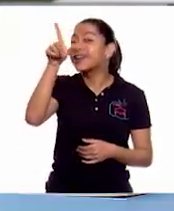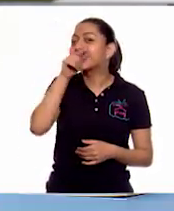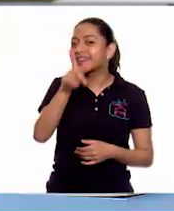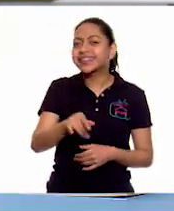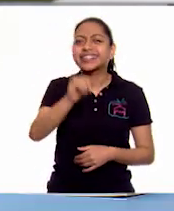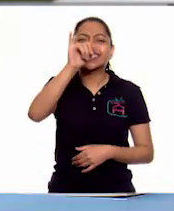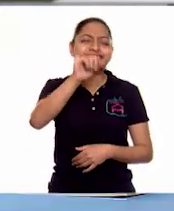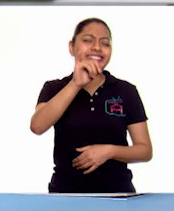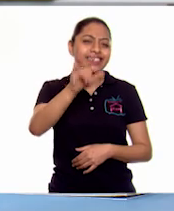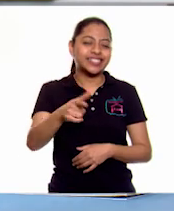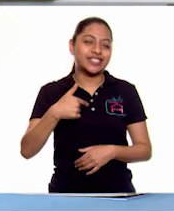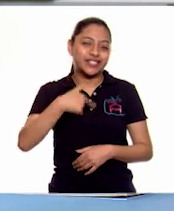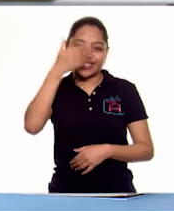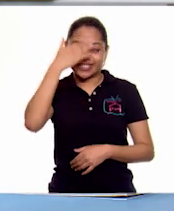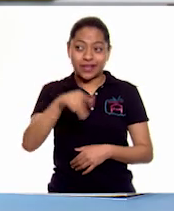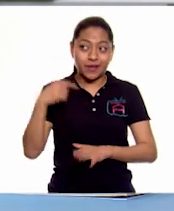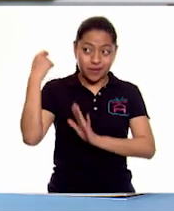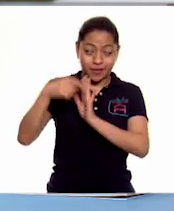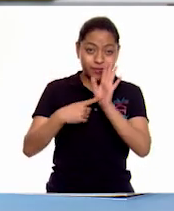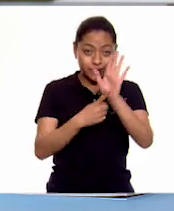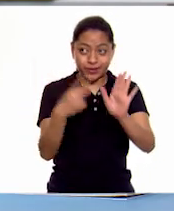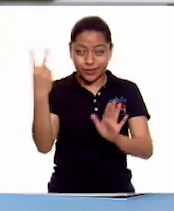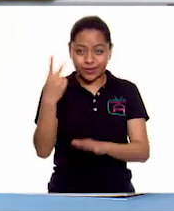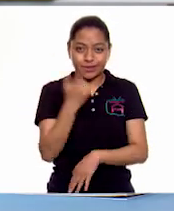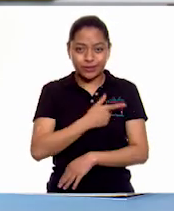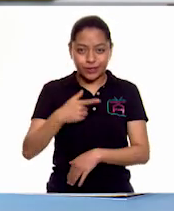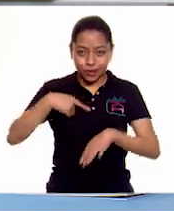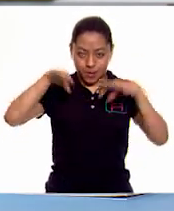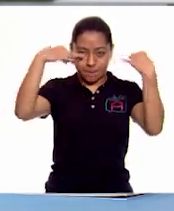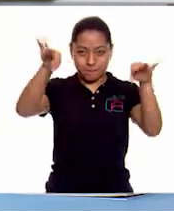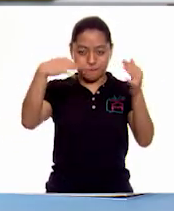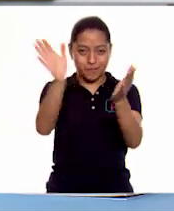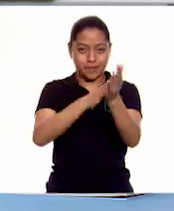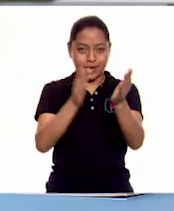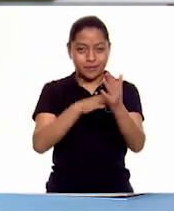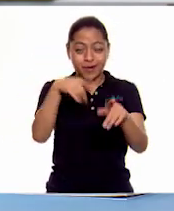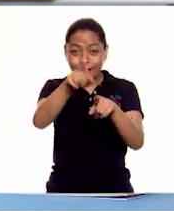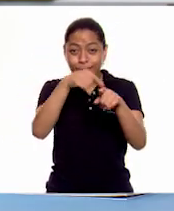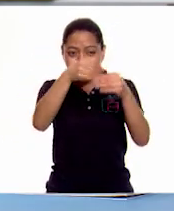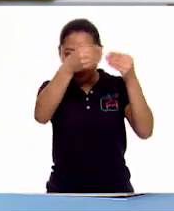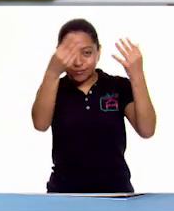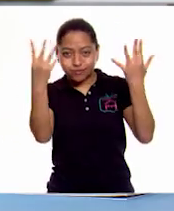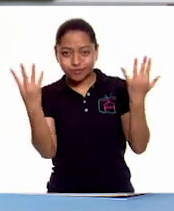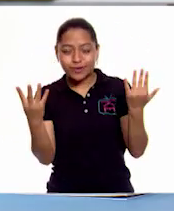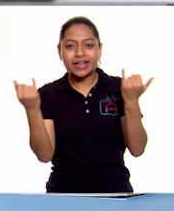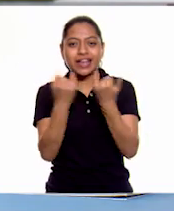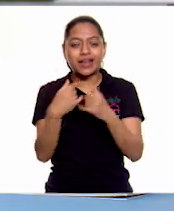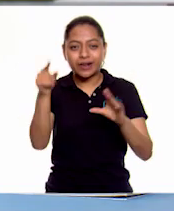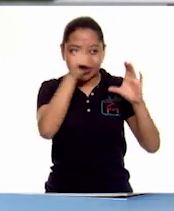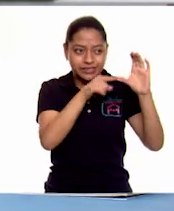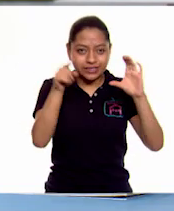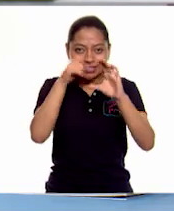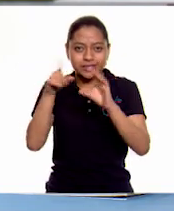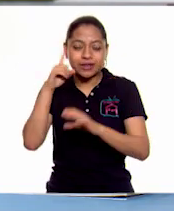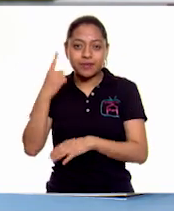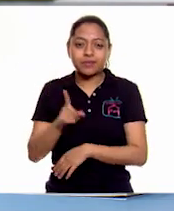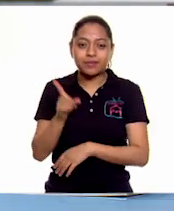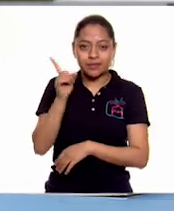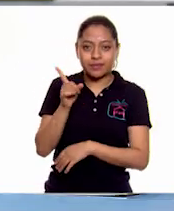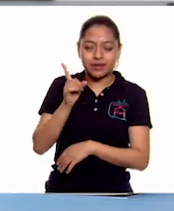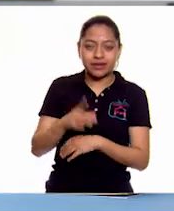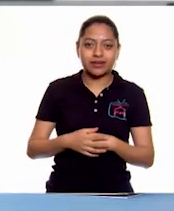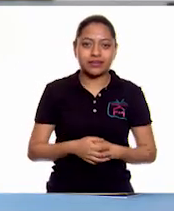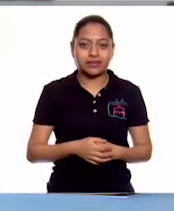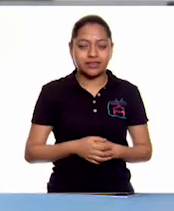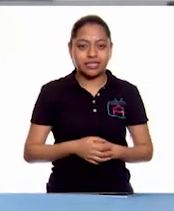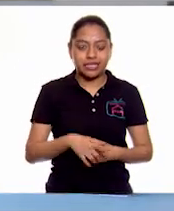Yo sabía que les gustaría, y por eso traje papeles de colores, y unos cuantos círculos, para que hagamos nuestros gallitos, como este que tengo